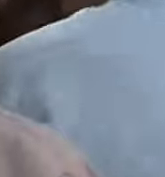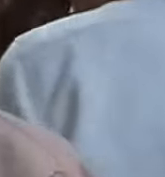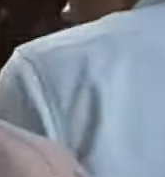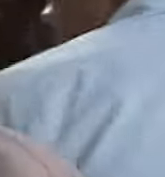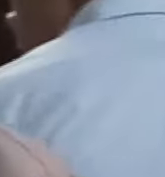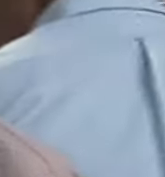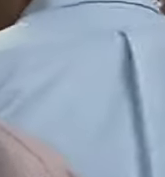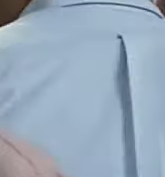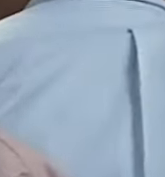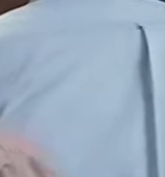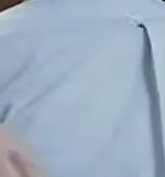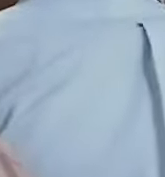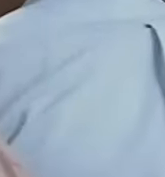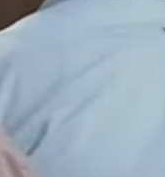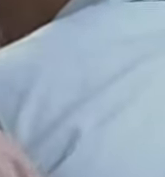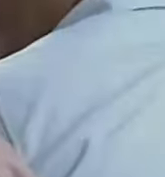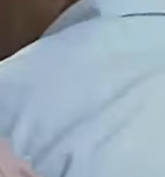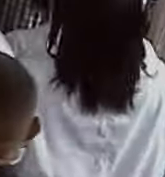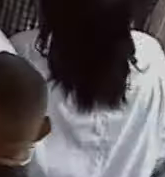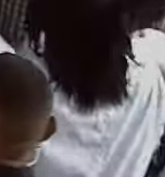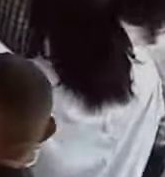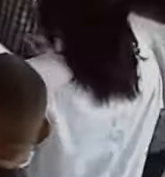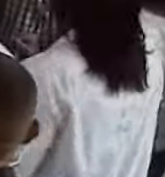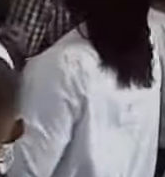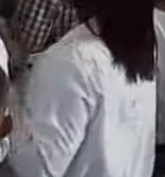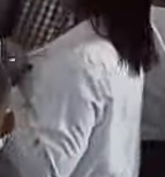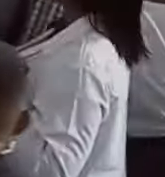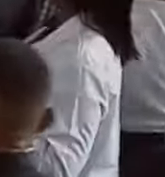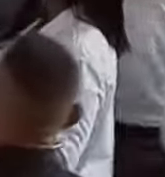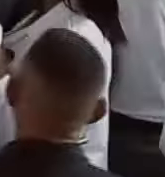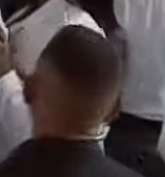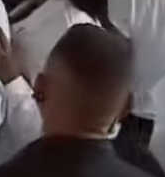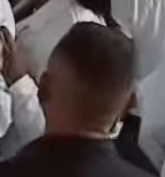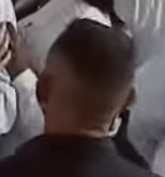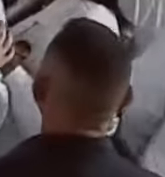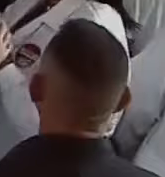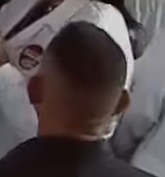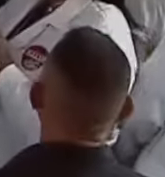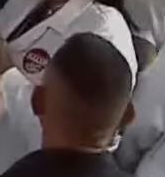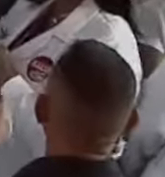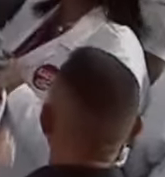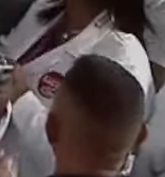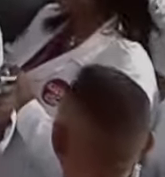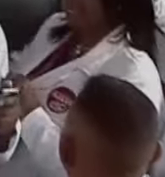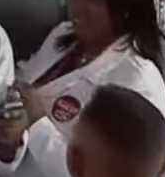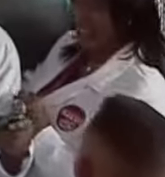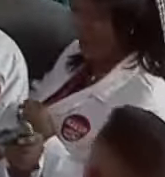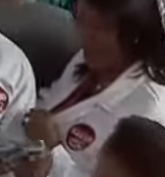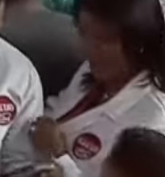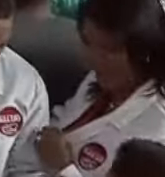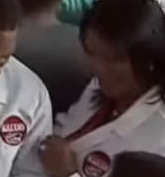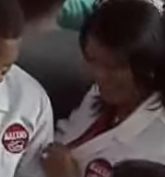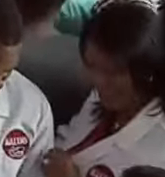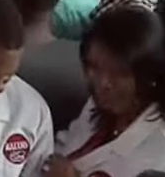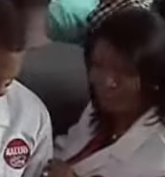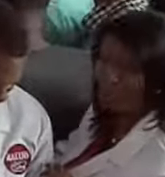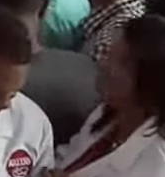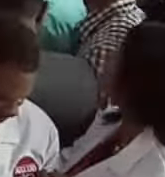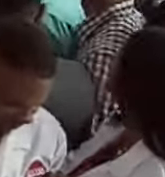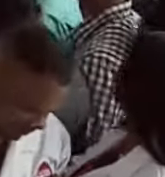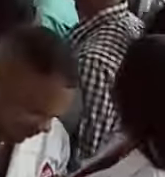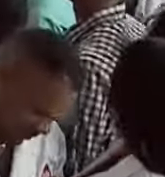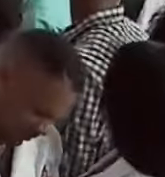público gratuito científico y de calidad que jamás haya tenido nuestro país además que